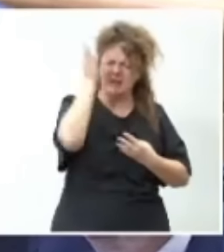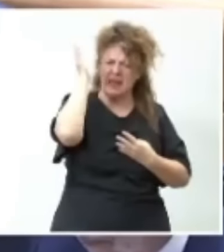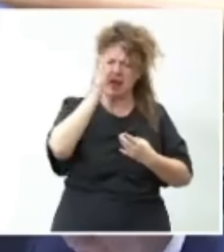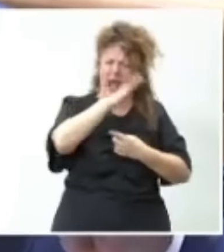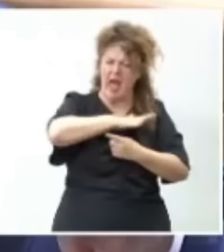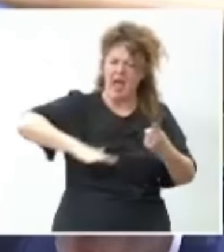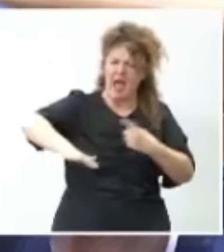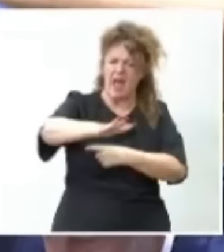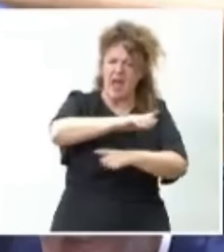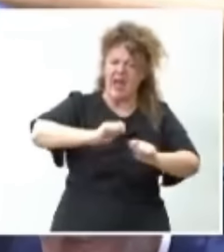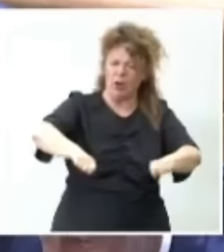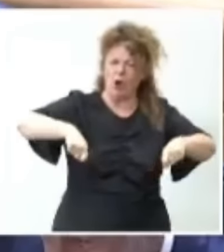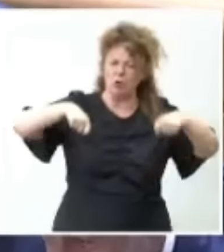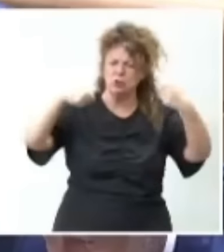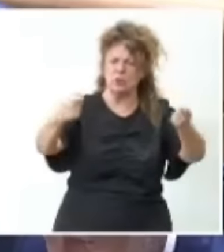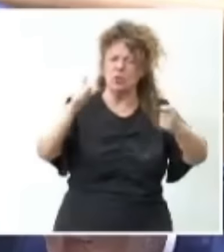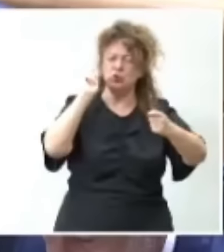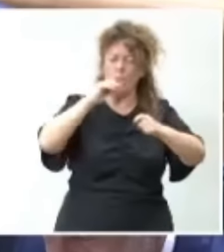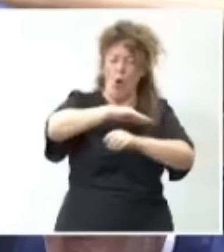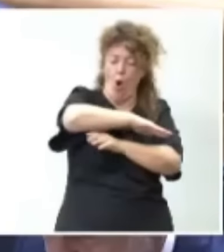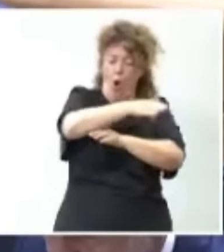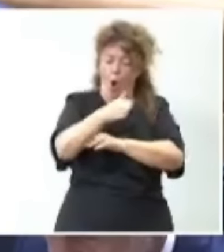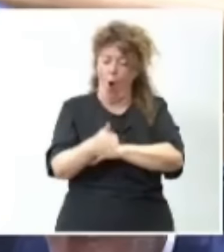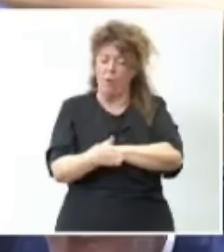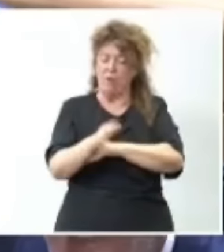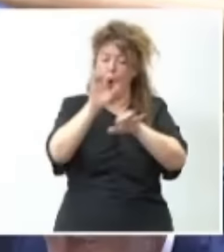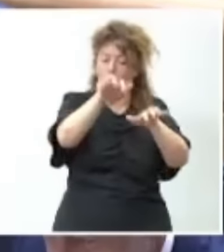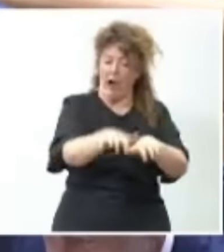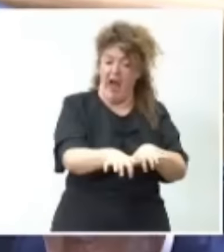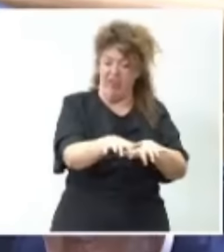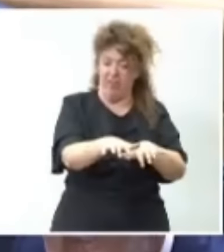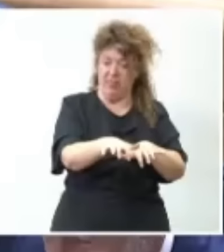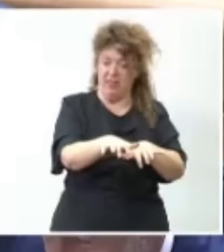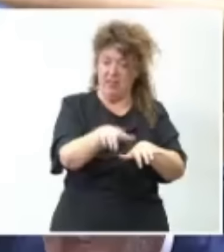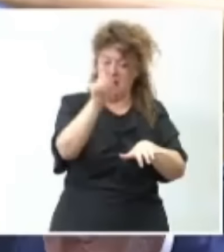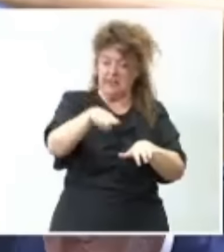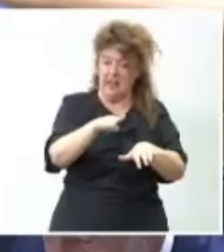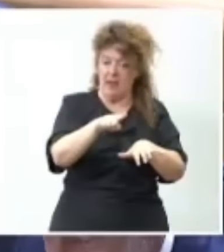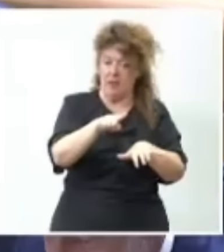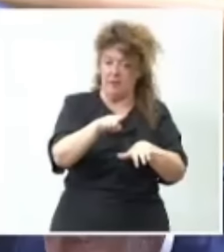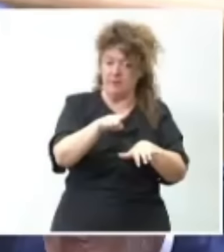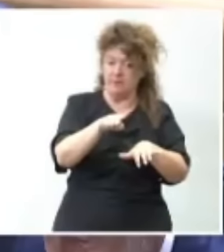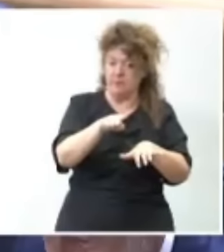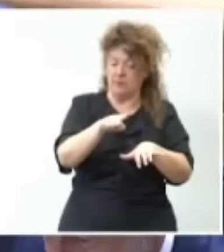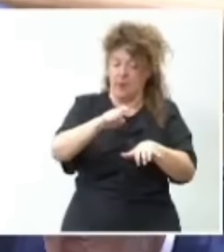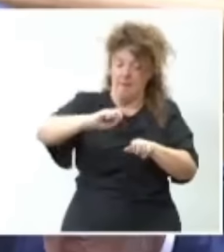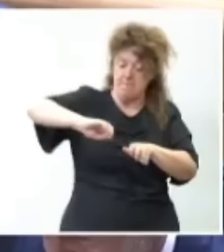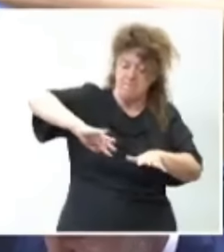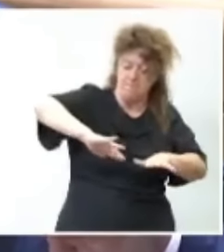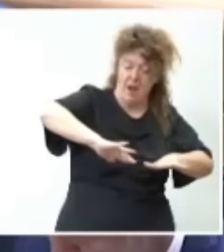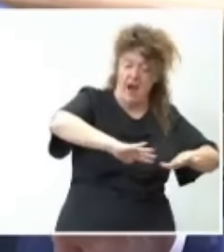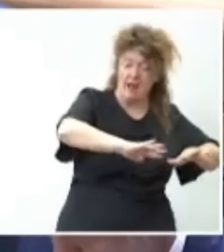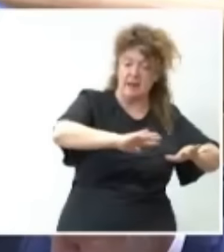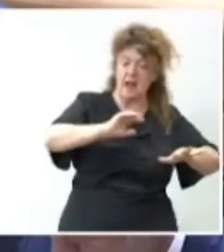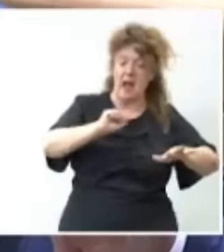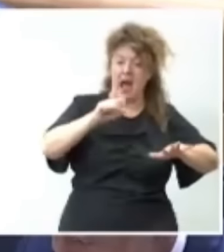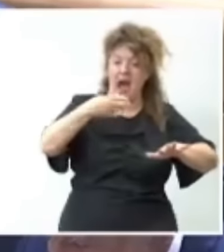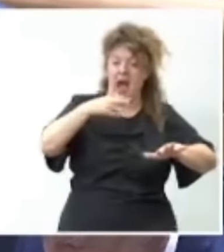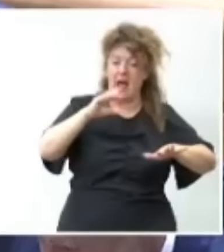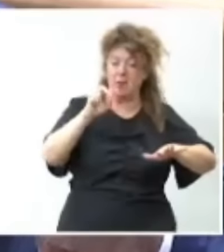ecosistema, no solo del Golfo de Cádiz, sino también se ha expandido por el Mar de Alborán, concretamente a Málaga,